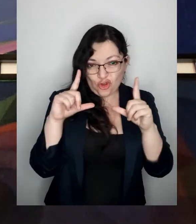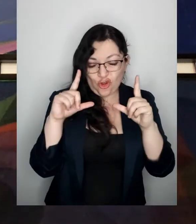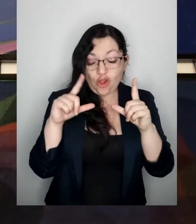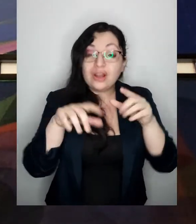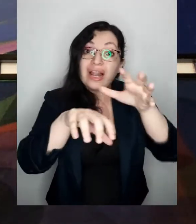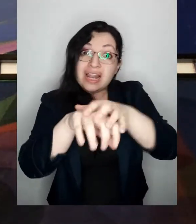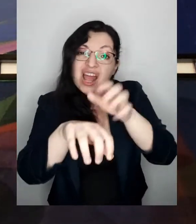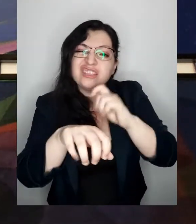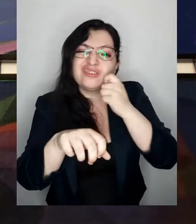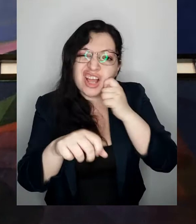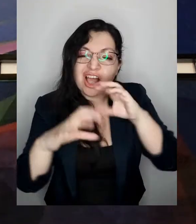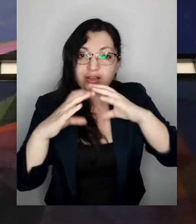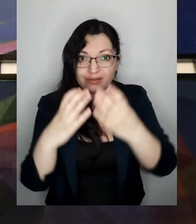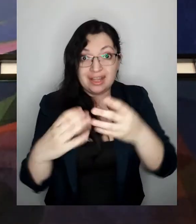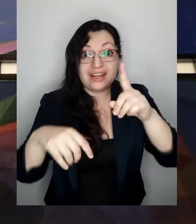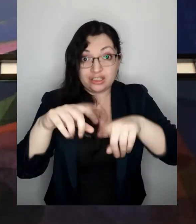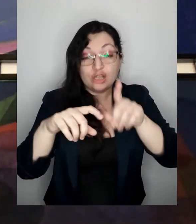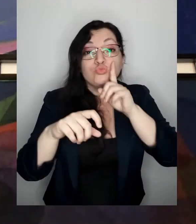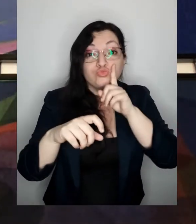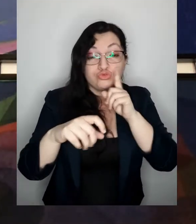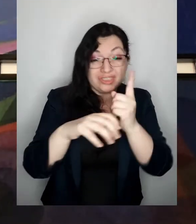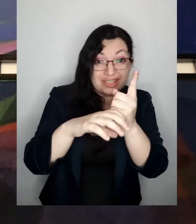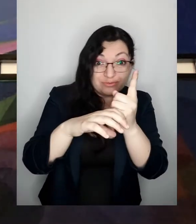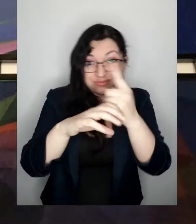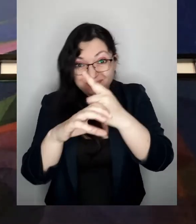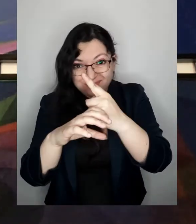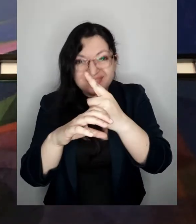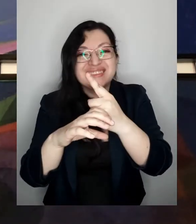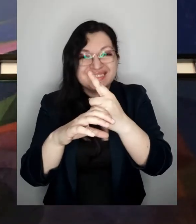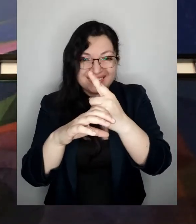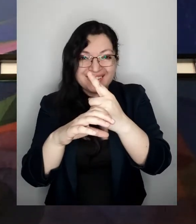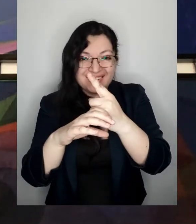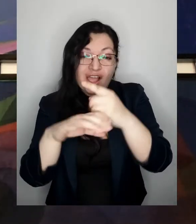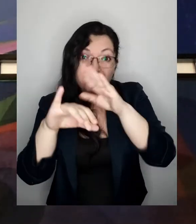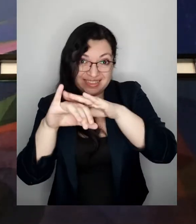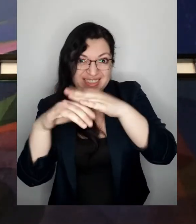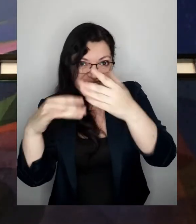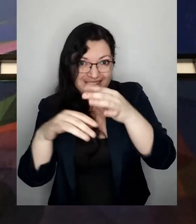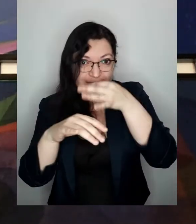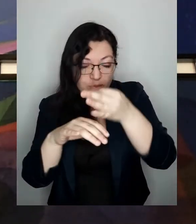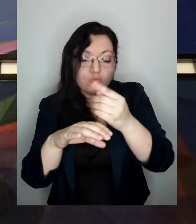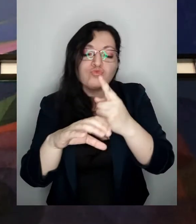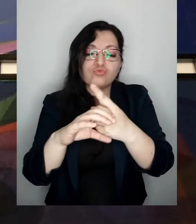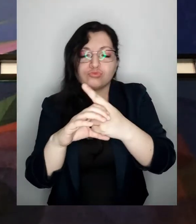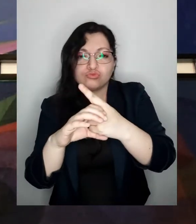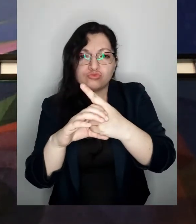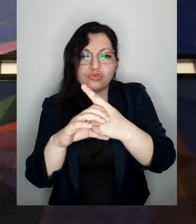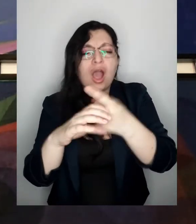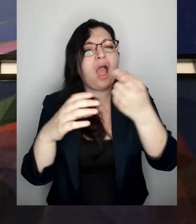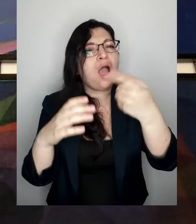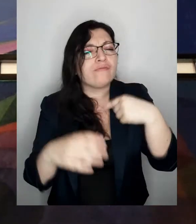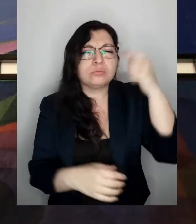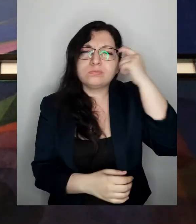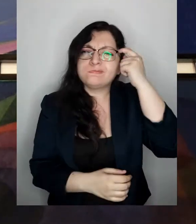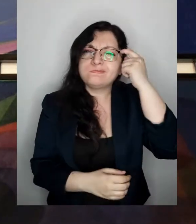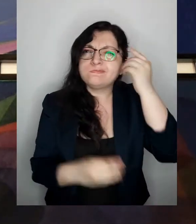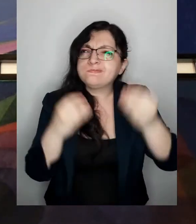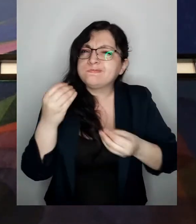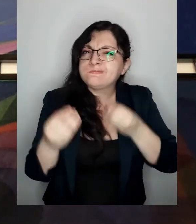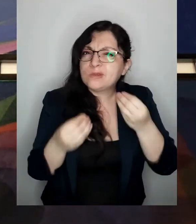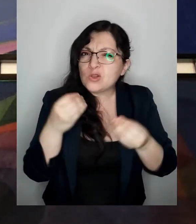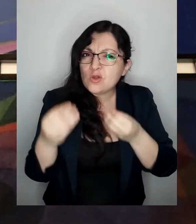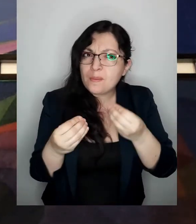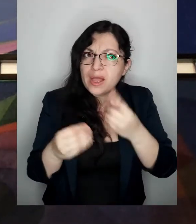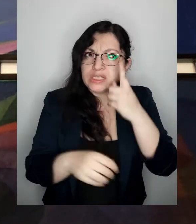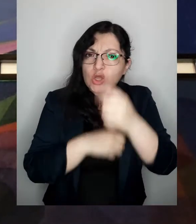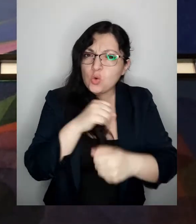la naranja es la tierra que tiene su eje de rotación ligeramente inclinado hacia la izquierda y vamos a pensar qué es lo que sucede durante